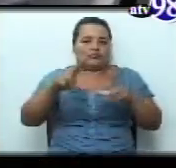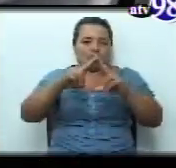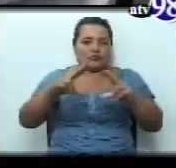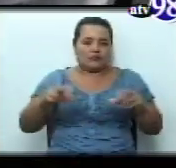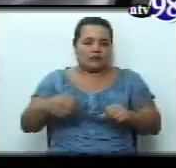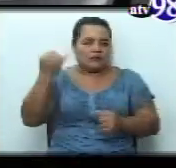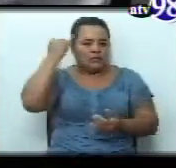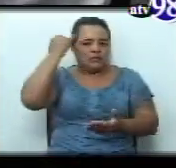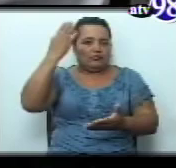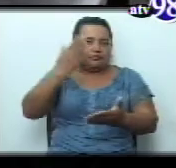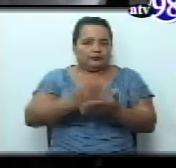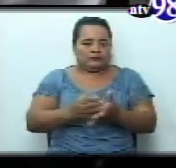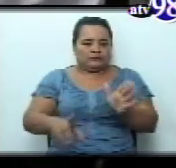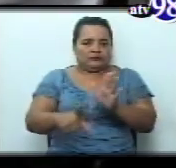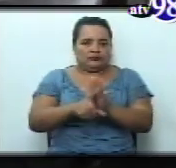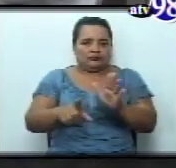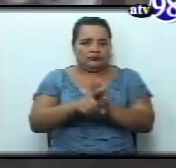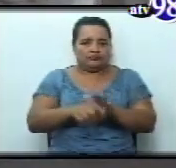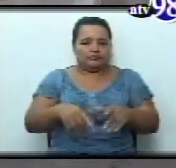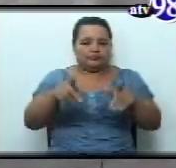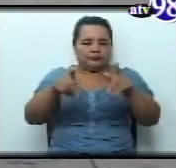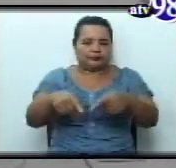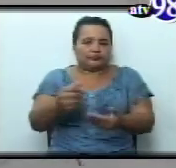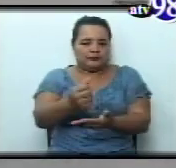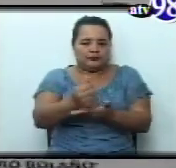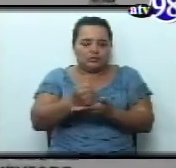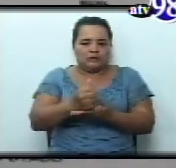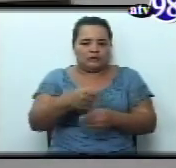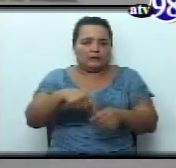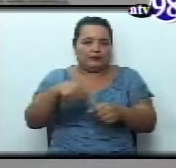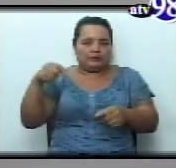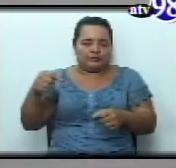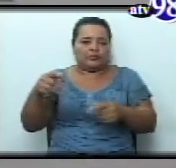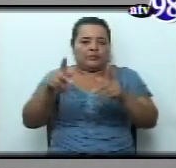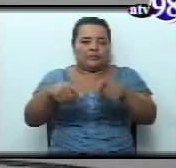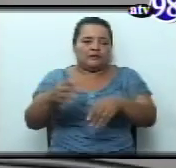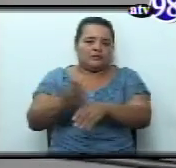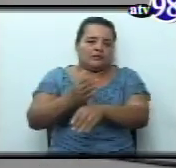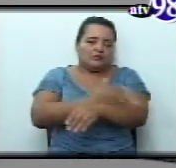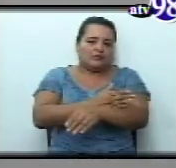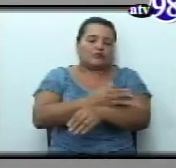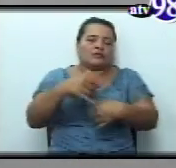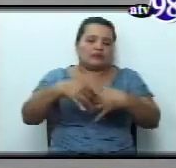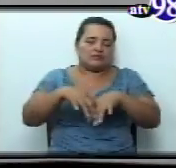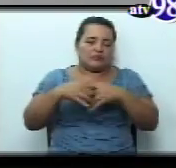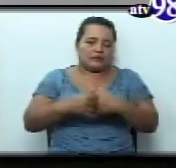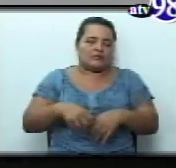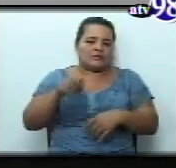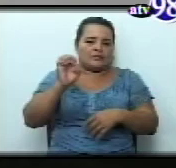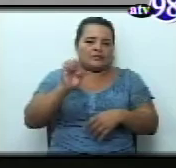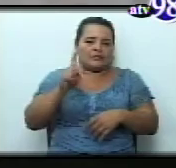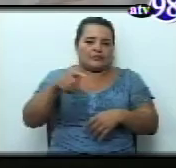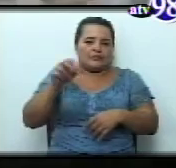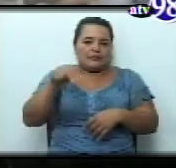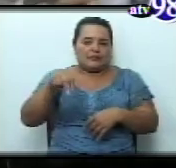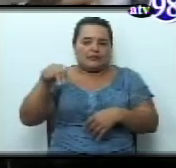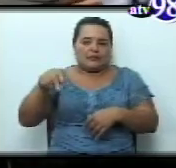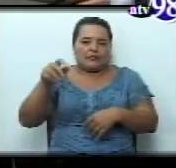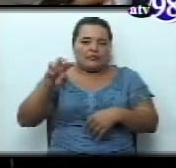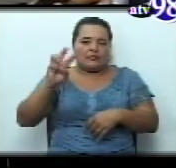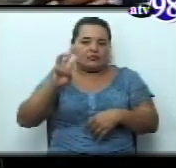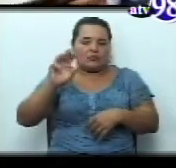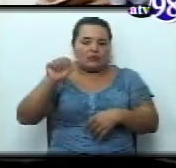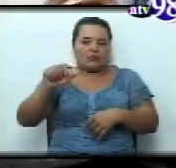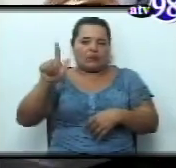iniciativa de decreto legislativo de pensiones de gracia a favor de los ex trabajadores de la empresa Penwald, presentada por el diputado